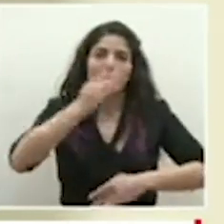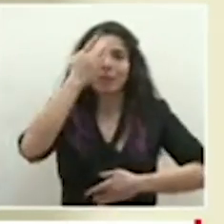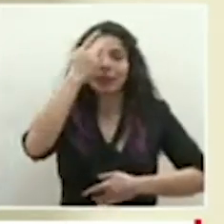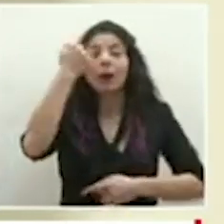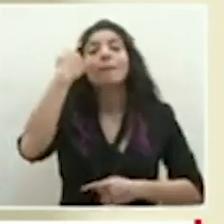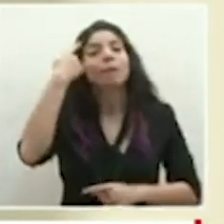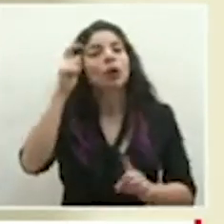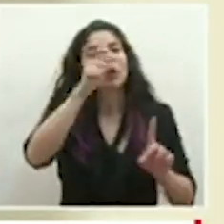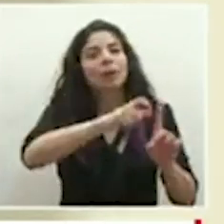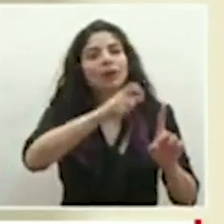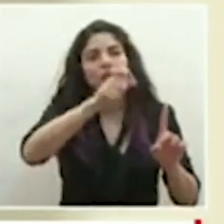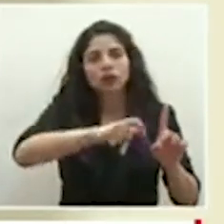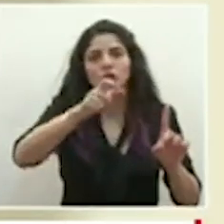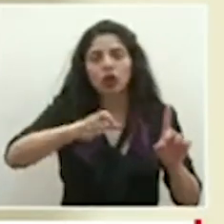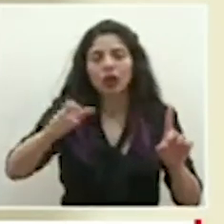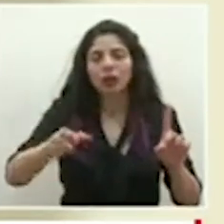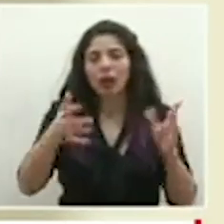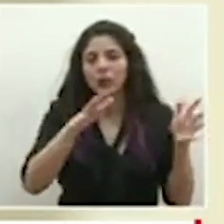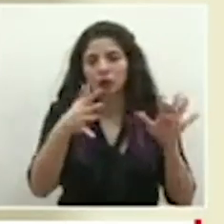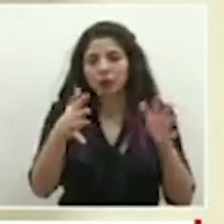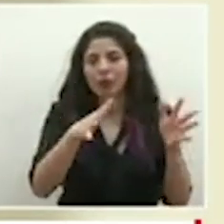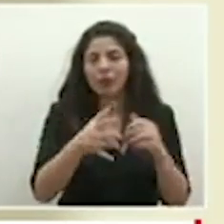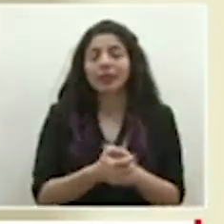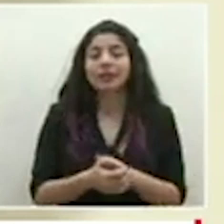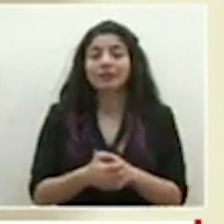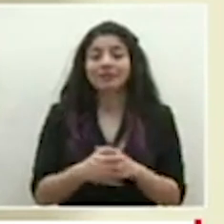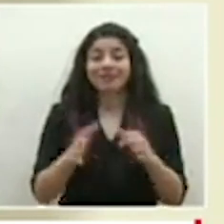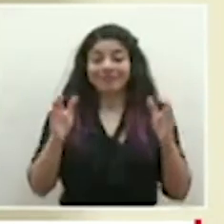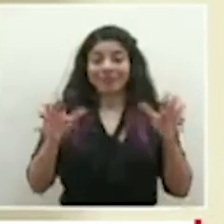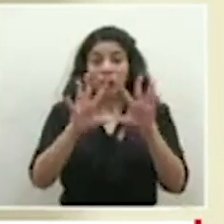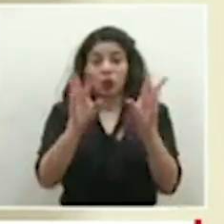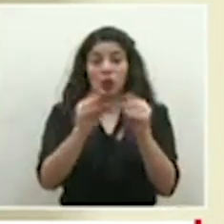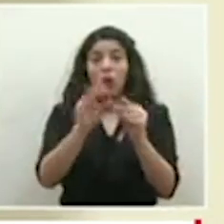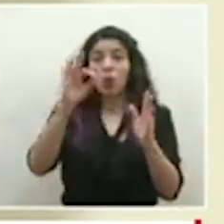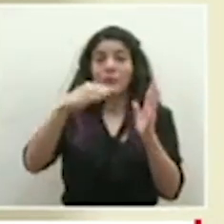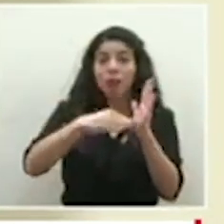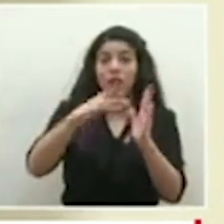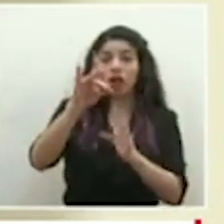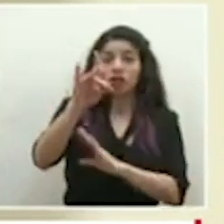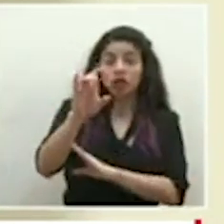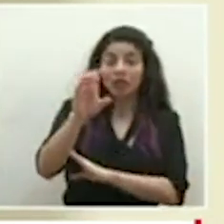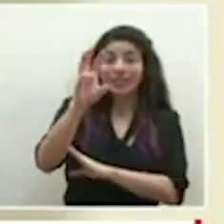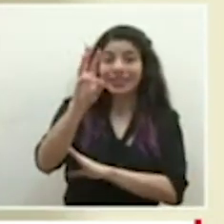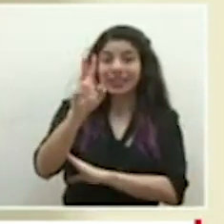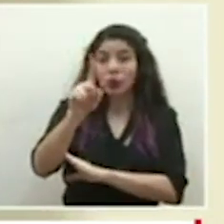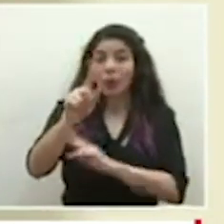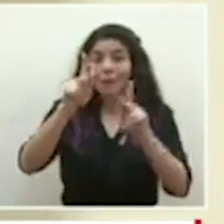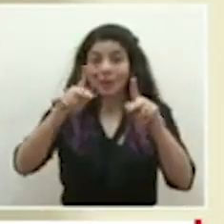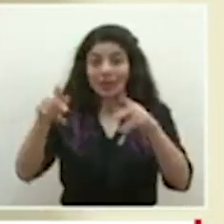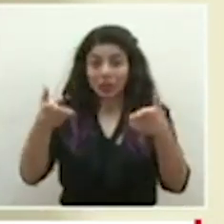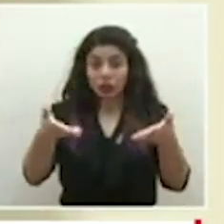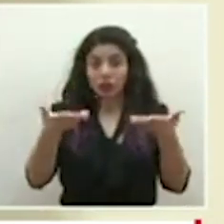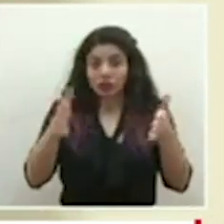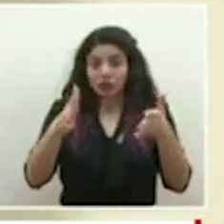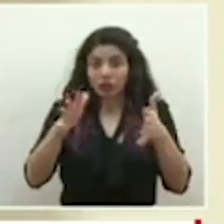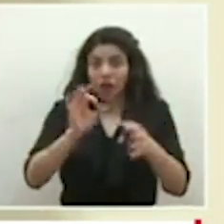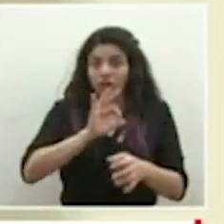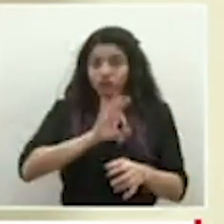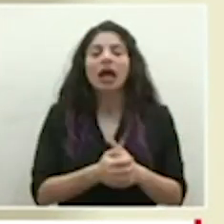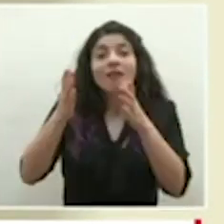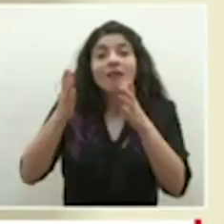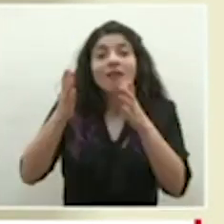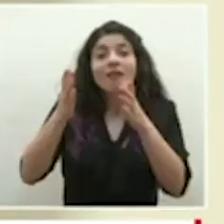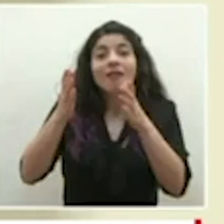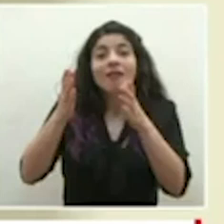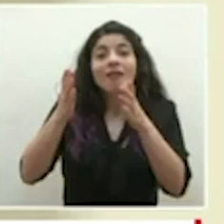por persona. De ese total de 9.861 personas que se han beneficiado de la